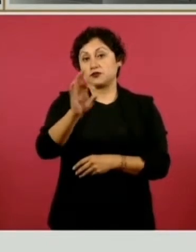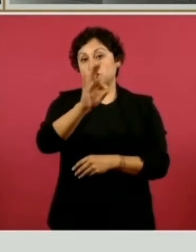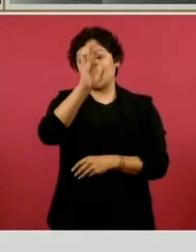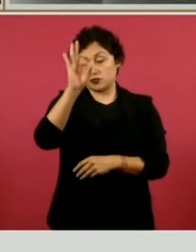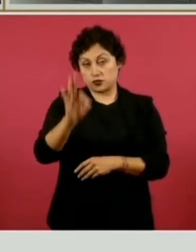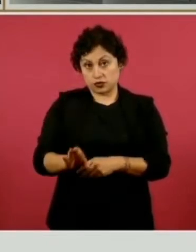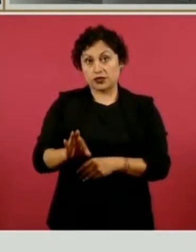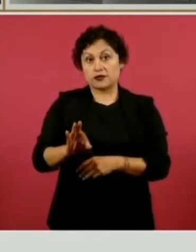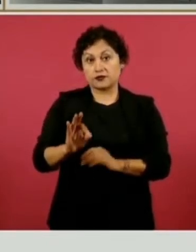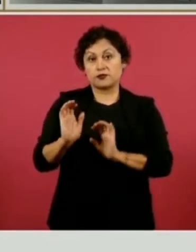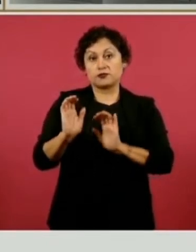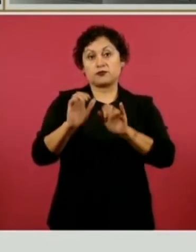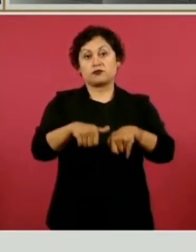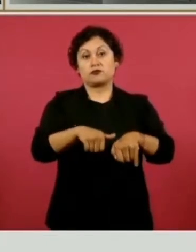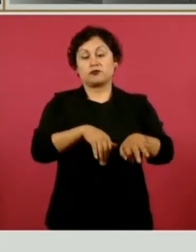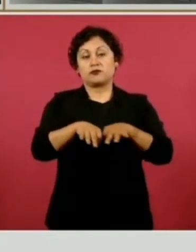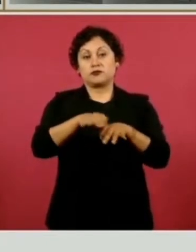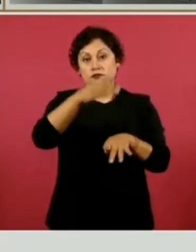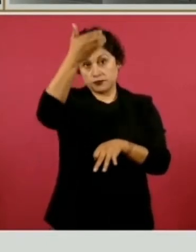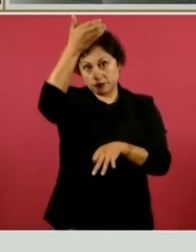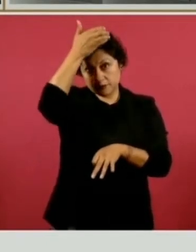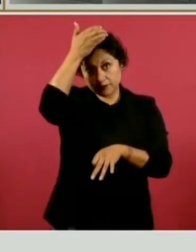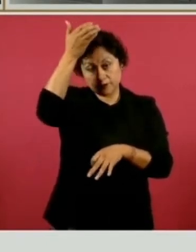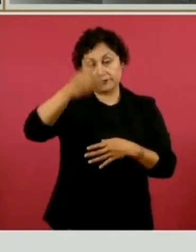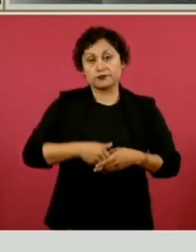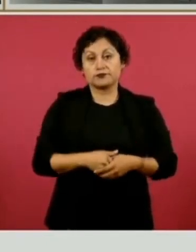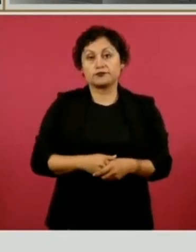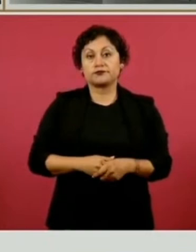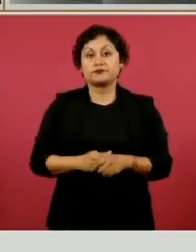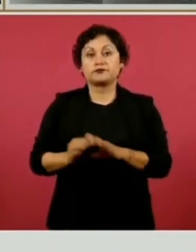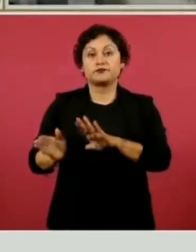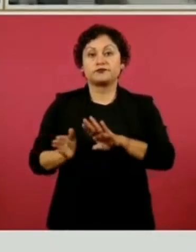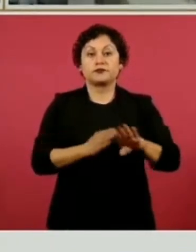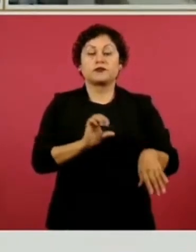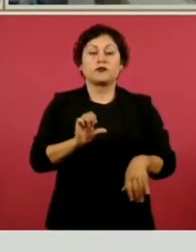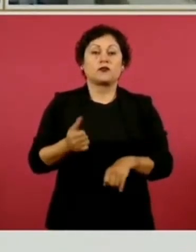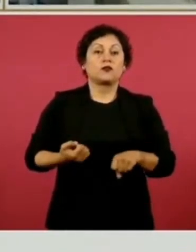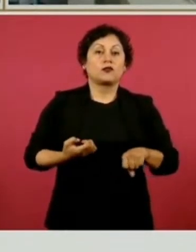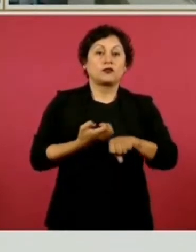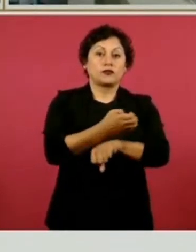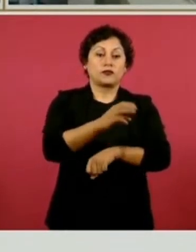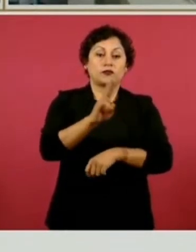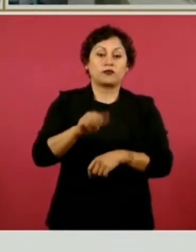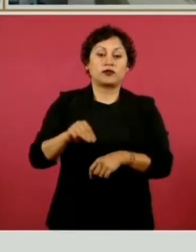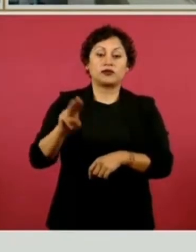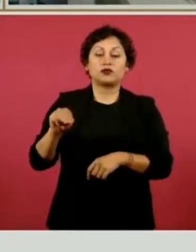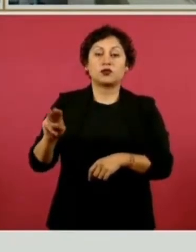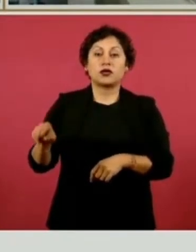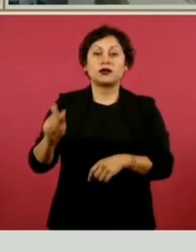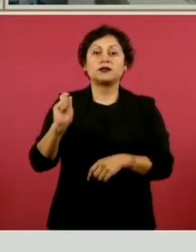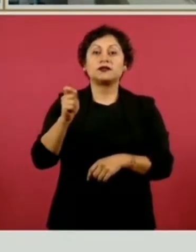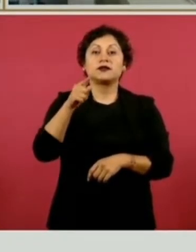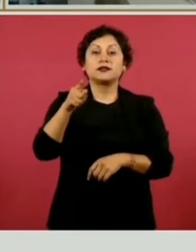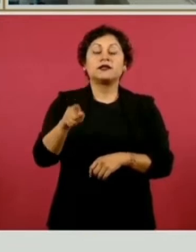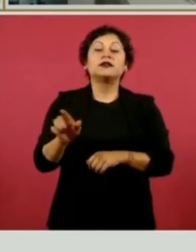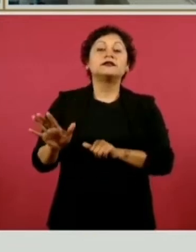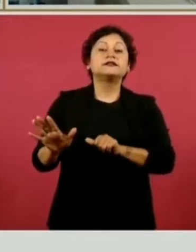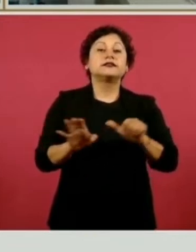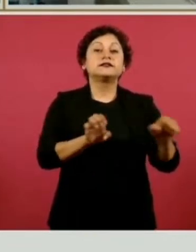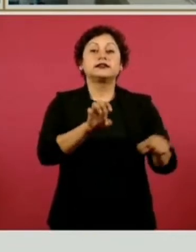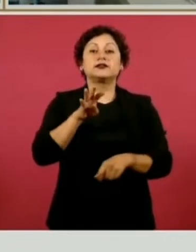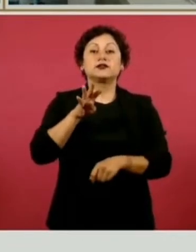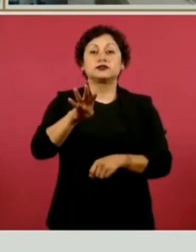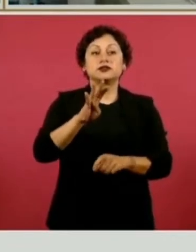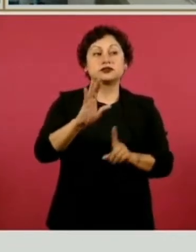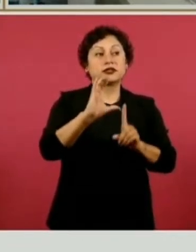en el tema de enfermería. En el caso de Michoacán, hay 619 comités